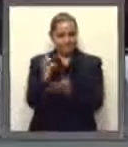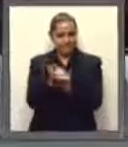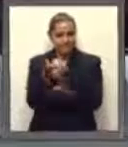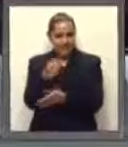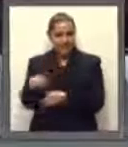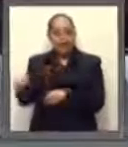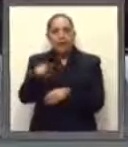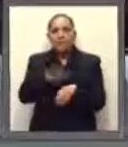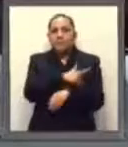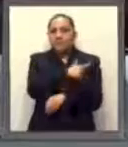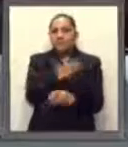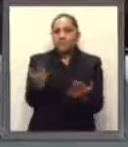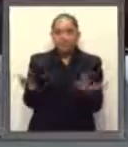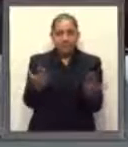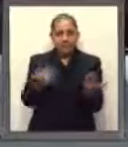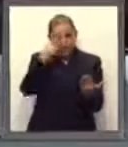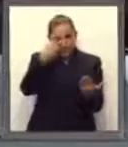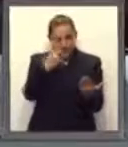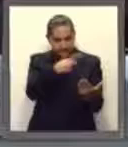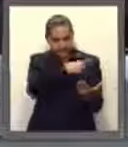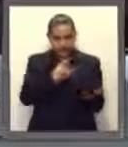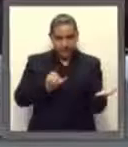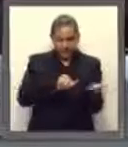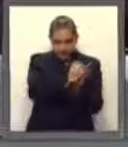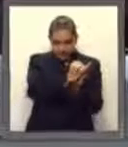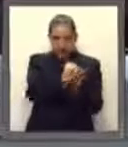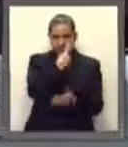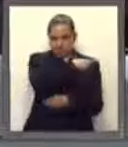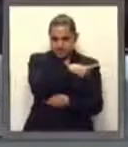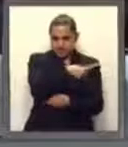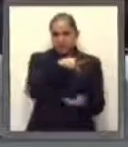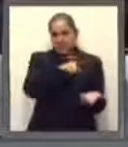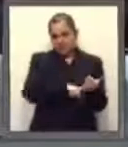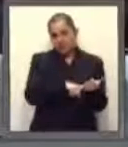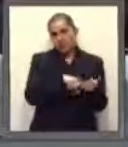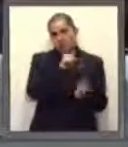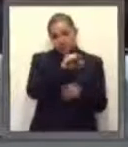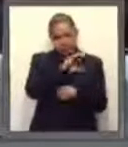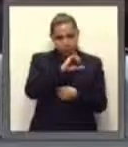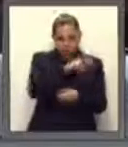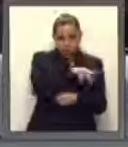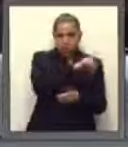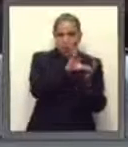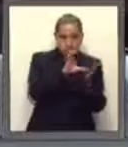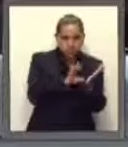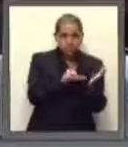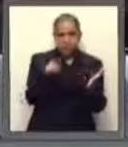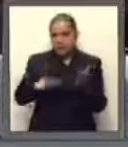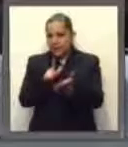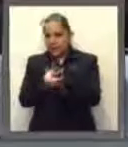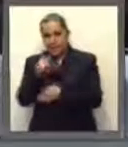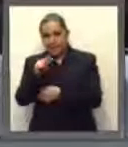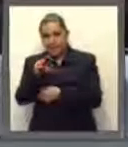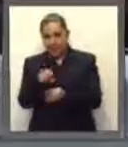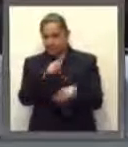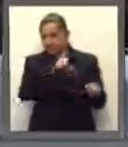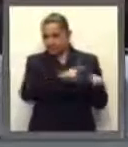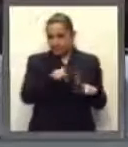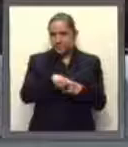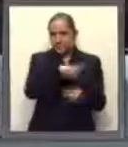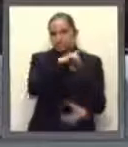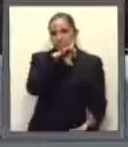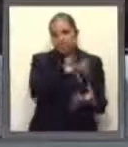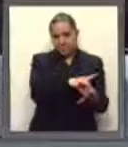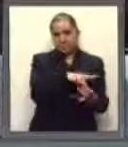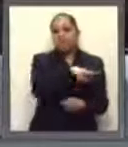la relatividad de la sentencia, dispuesto tanto en la Constitución como en la ley de amparo. Las sentencias solo